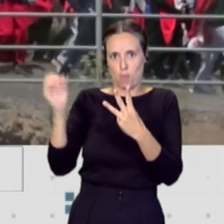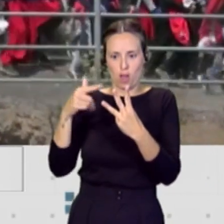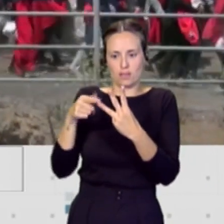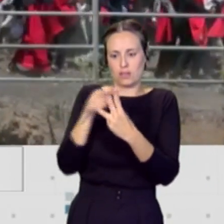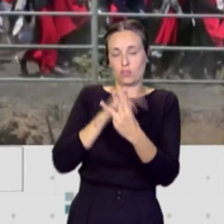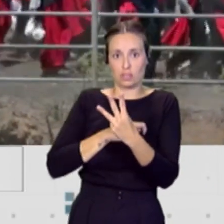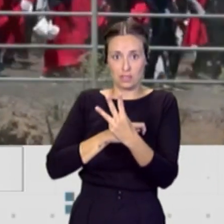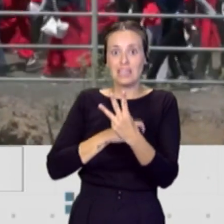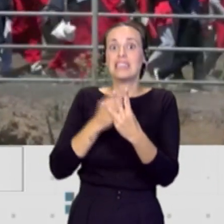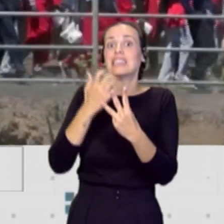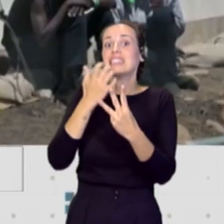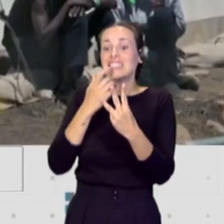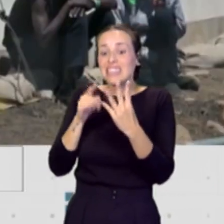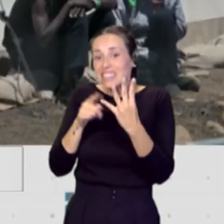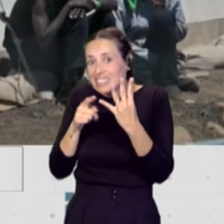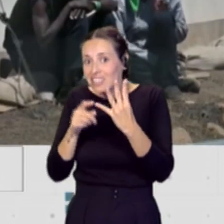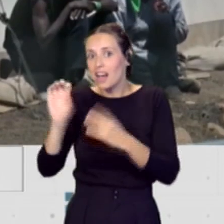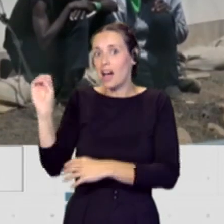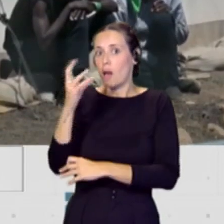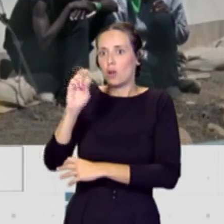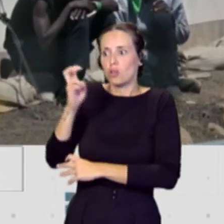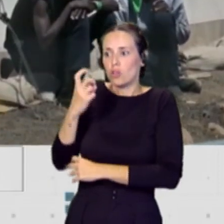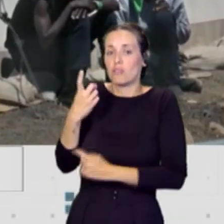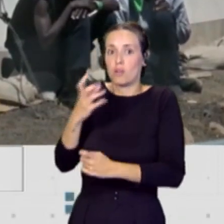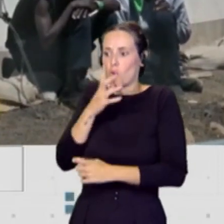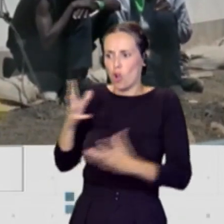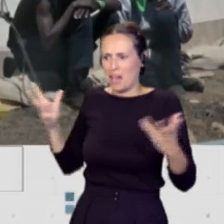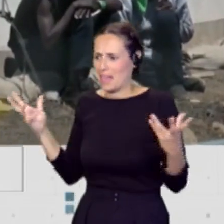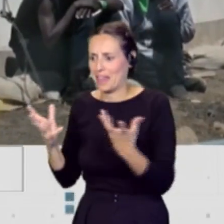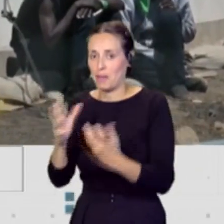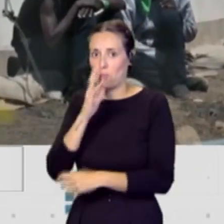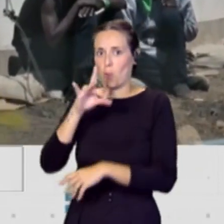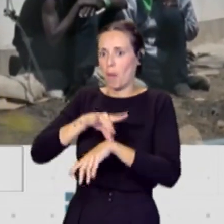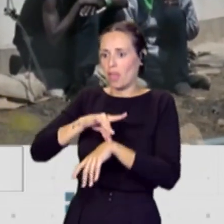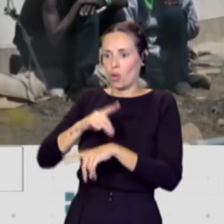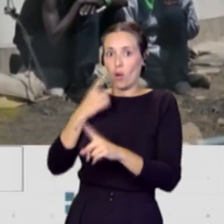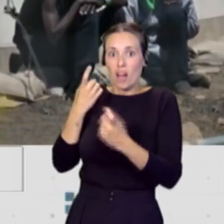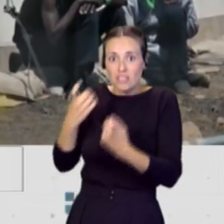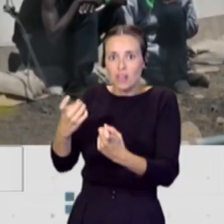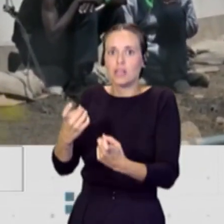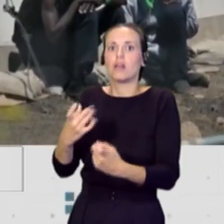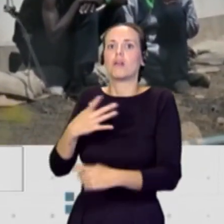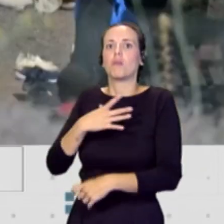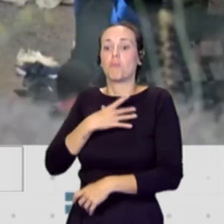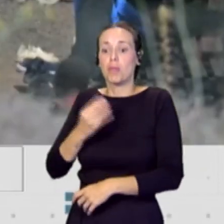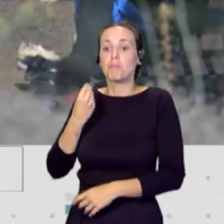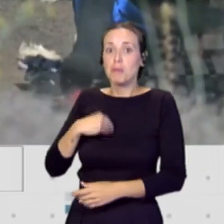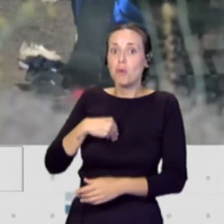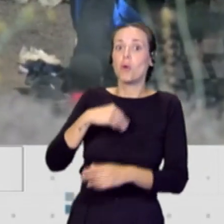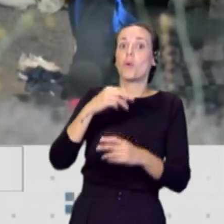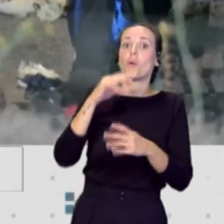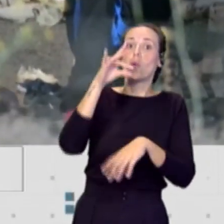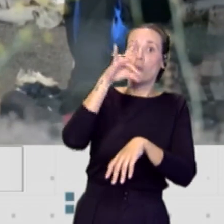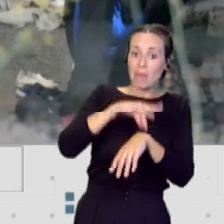necesario la autodigestión de otra ambulancia por el estado de calidad del paciente, porque requiere cuidados médicos, pues se puede medializar con el médico que está en la